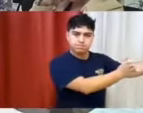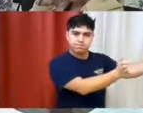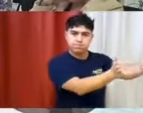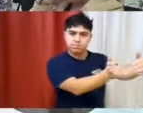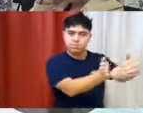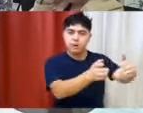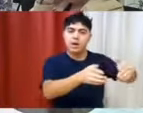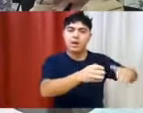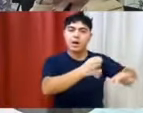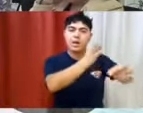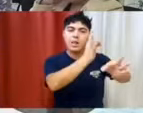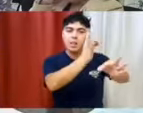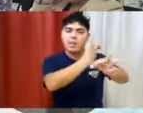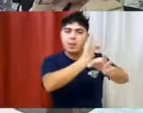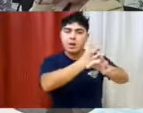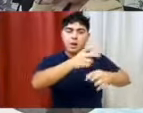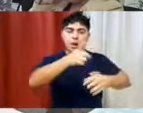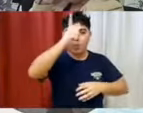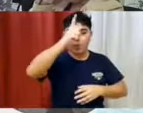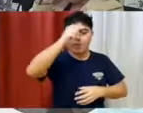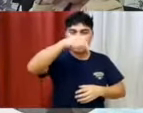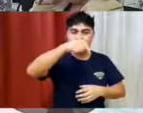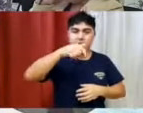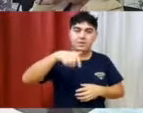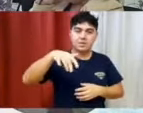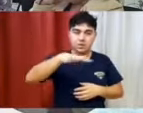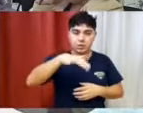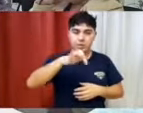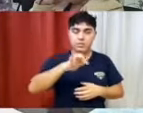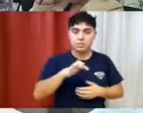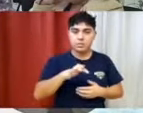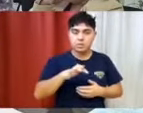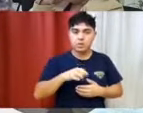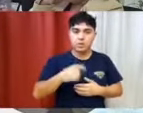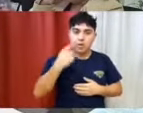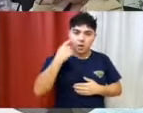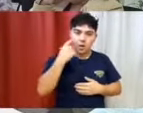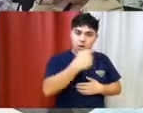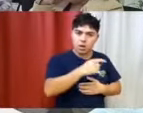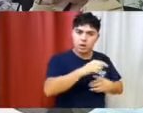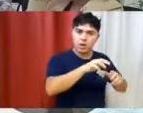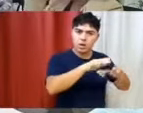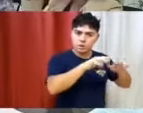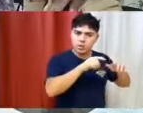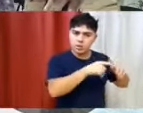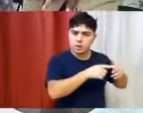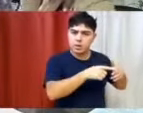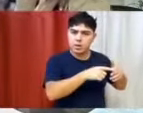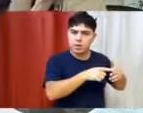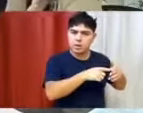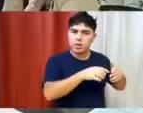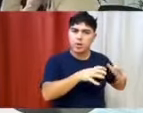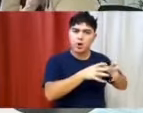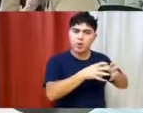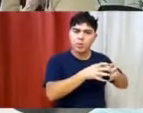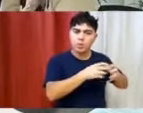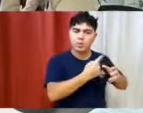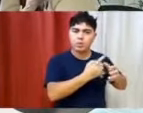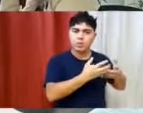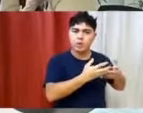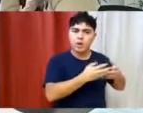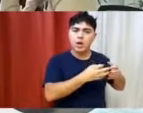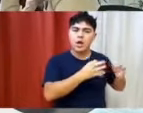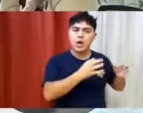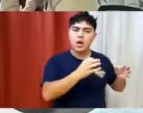Formación y Capacitación Policial de la Ciudad de Plaza Huíncul. Visto y analizado el tema de referencia, la Comisión sugiere aprobar el